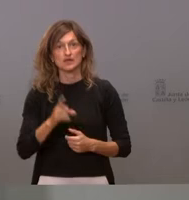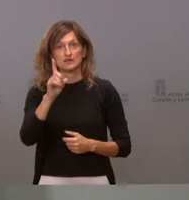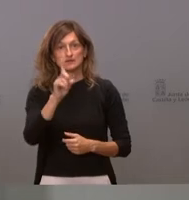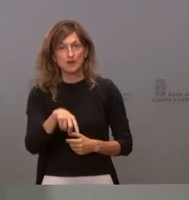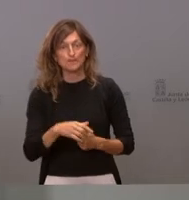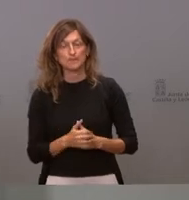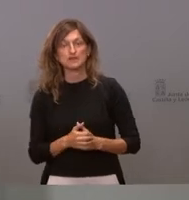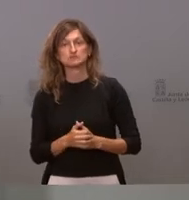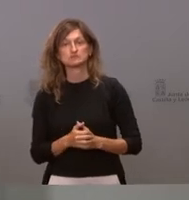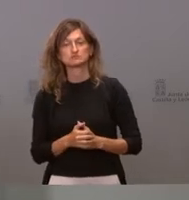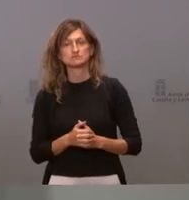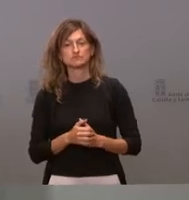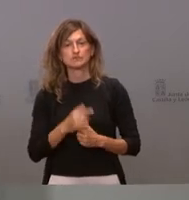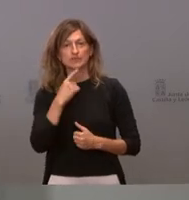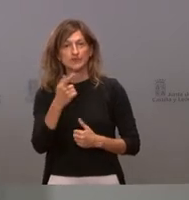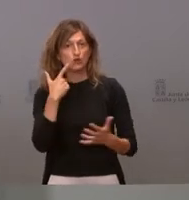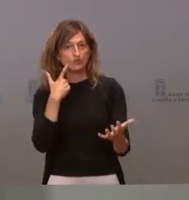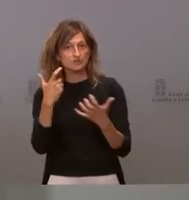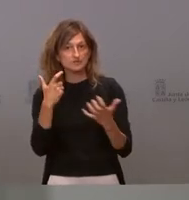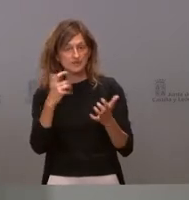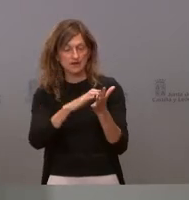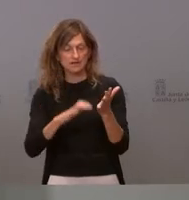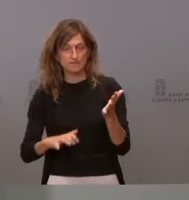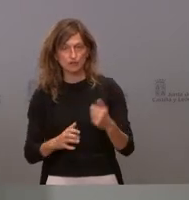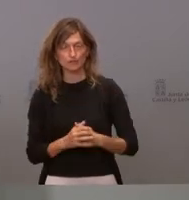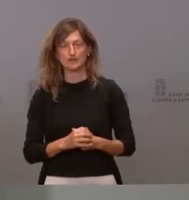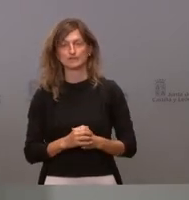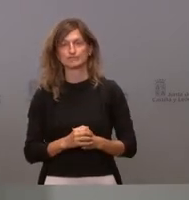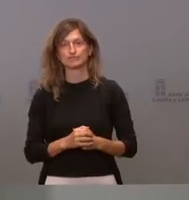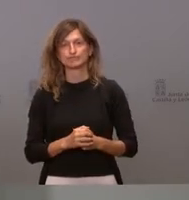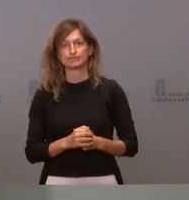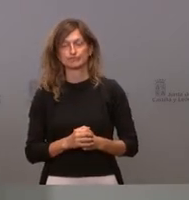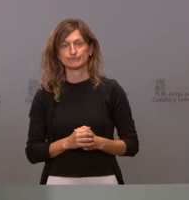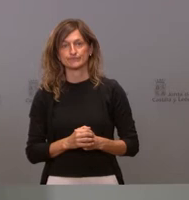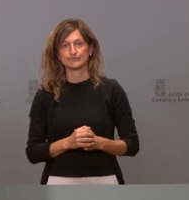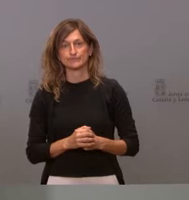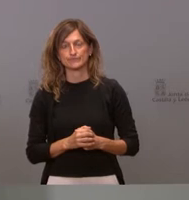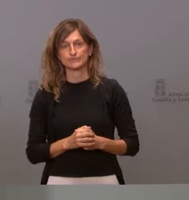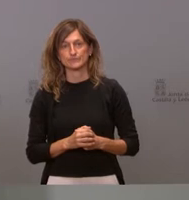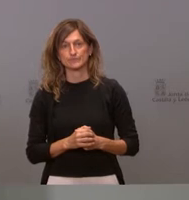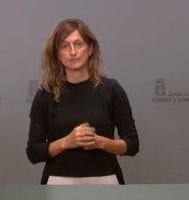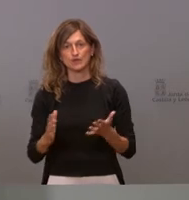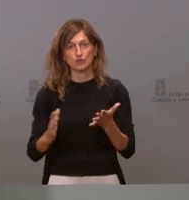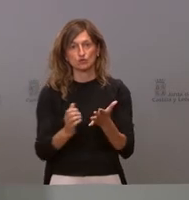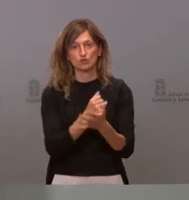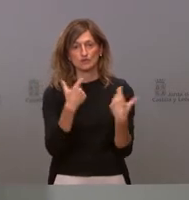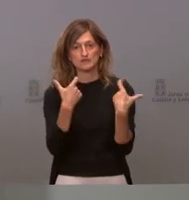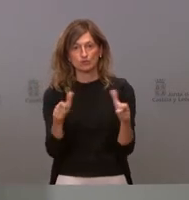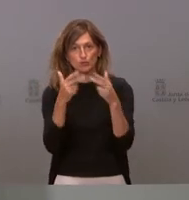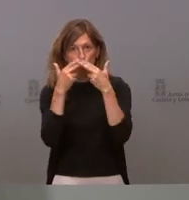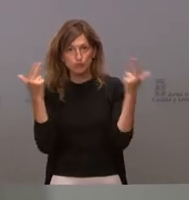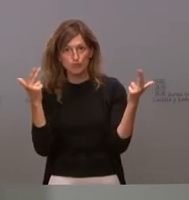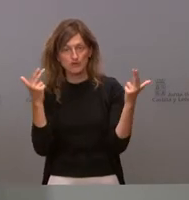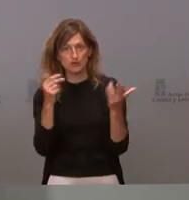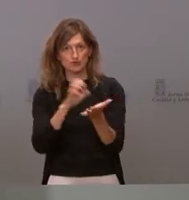queremos señalar, como destaca el informe del Comisionado, que todas las entidades del sector público autonómico han